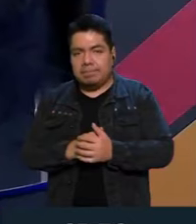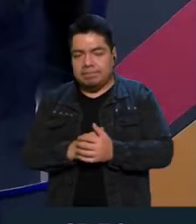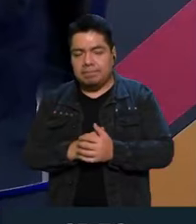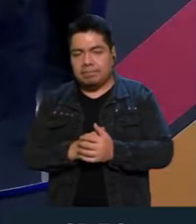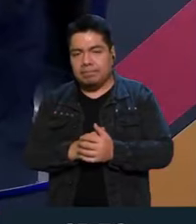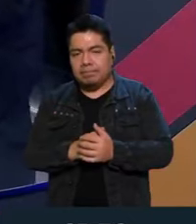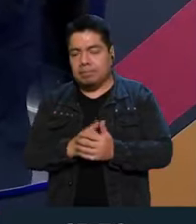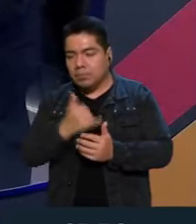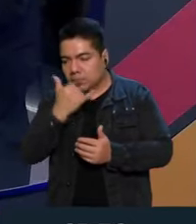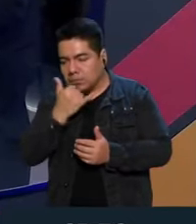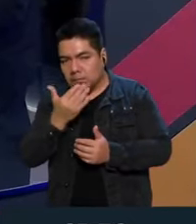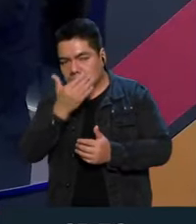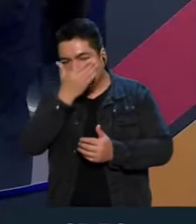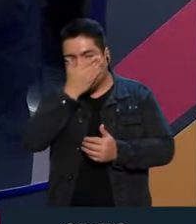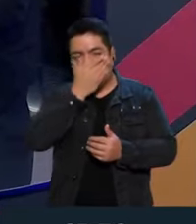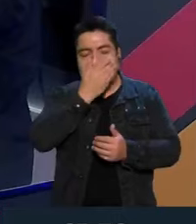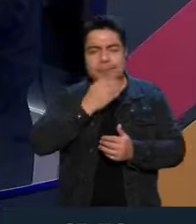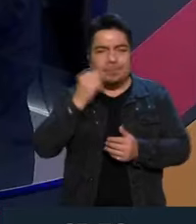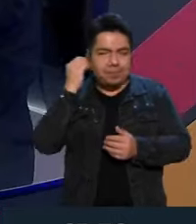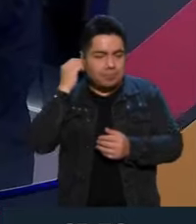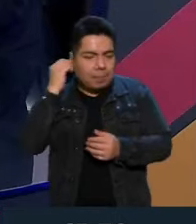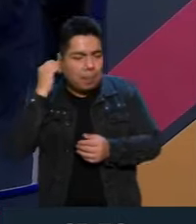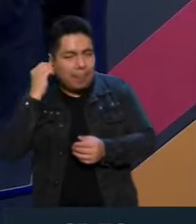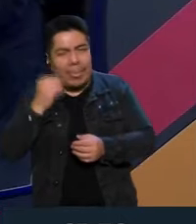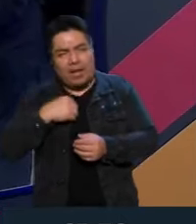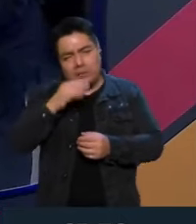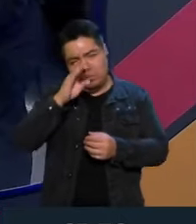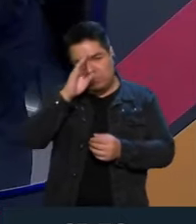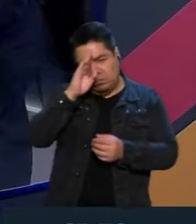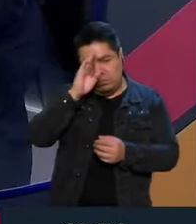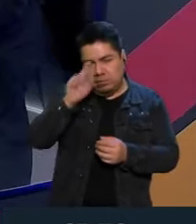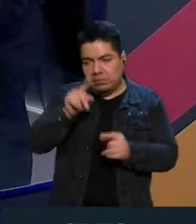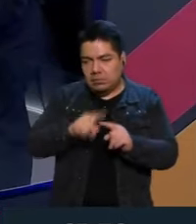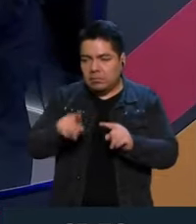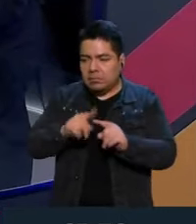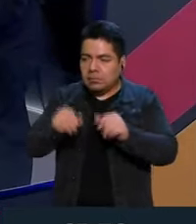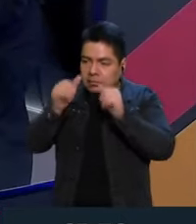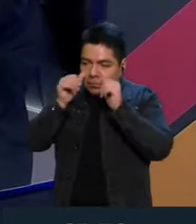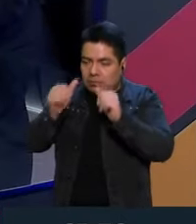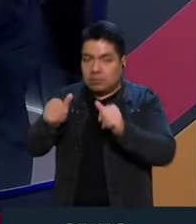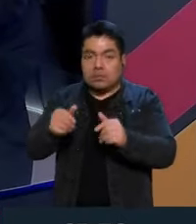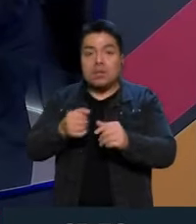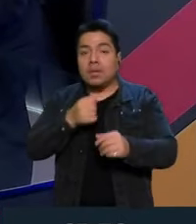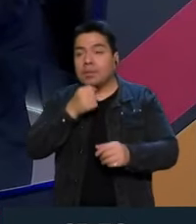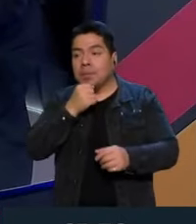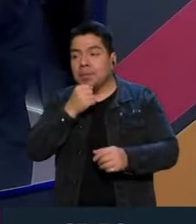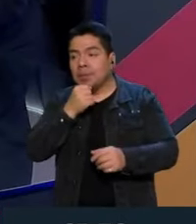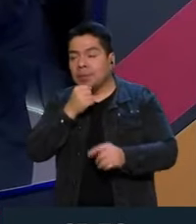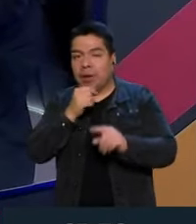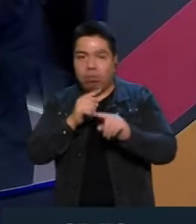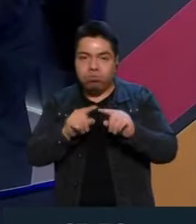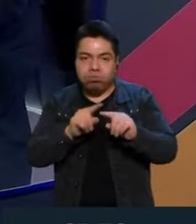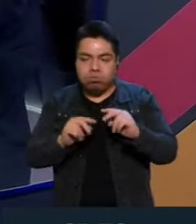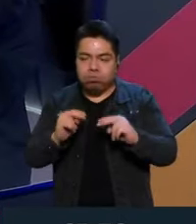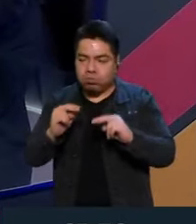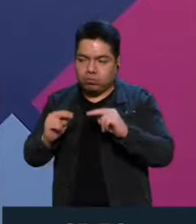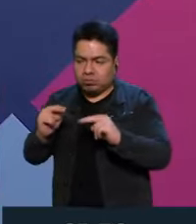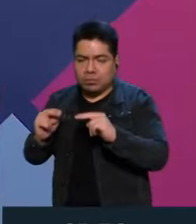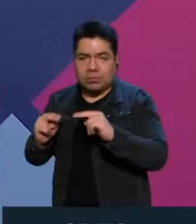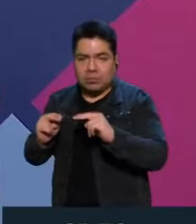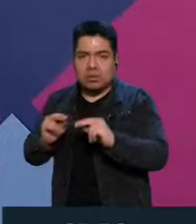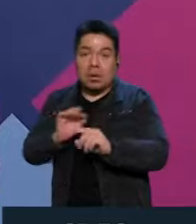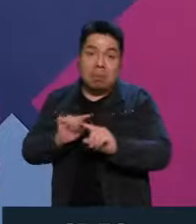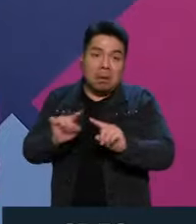Yo creo que... Adelante, No, yo creo que es muy interesante la atención que el periodismo desde varios niveles, ¿no?